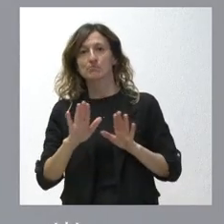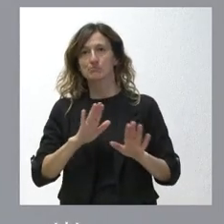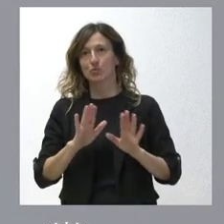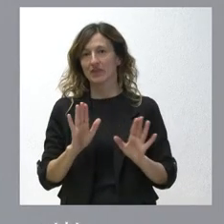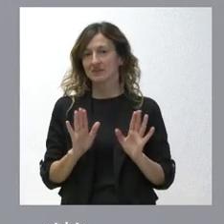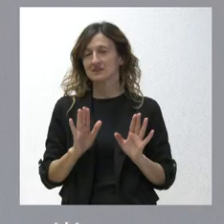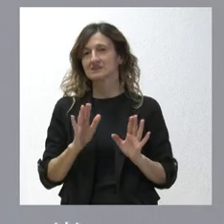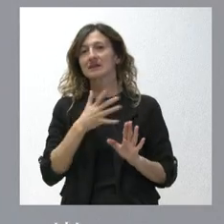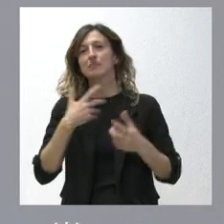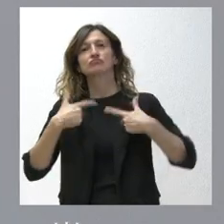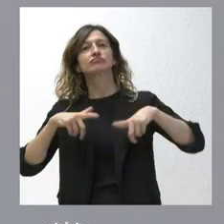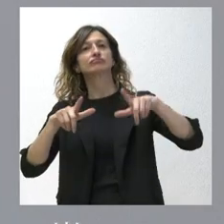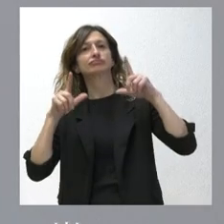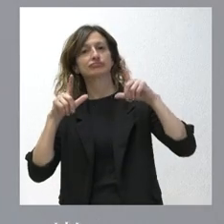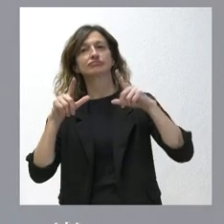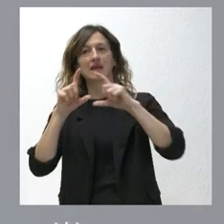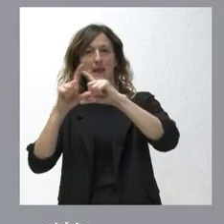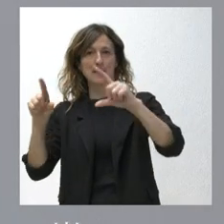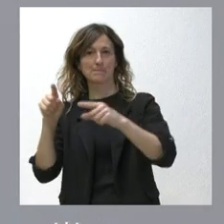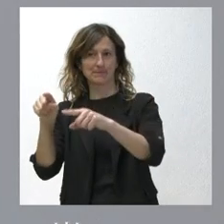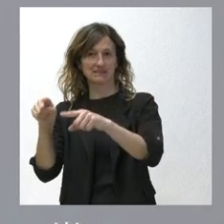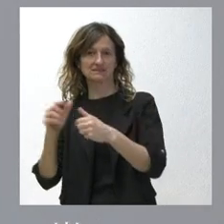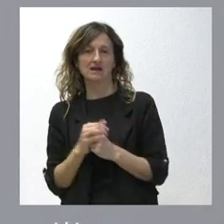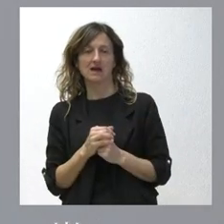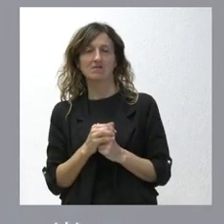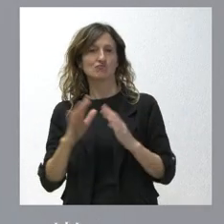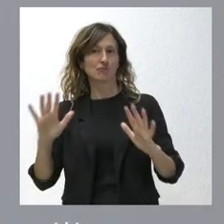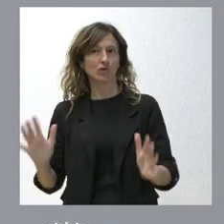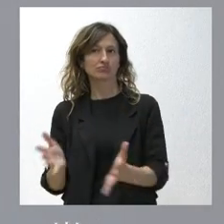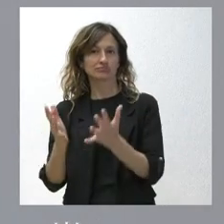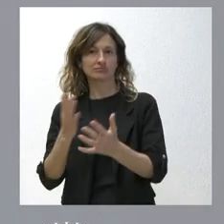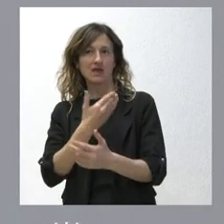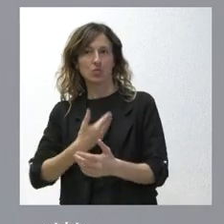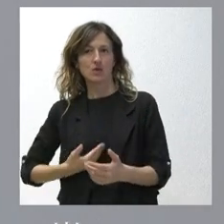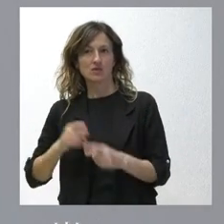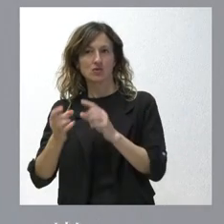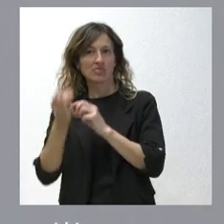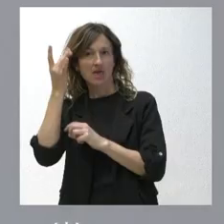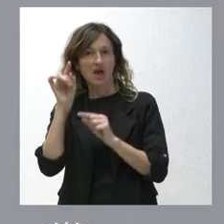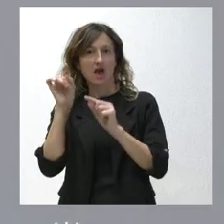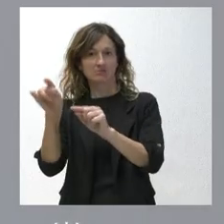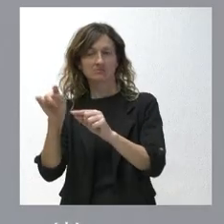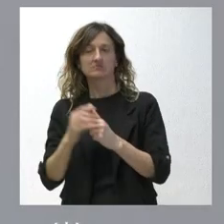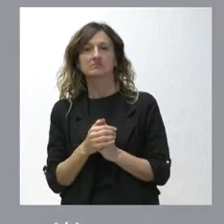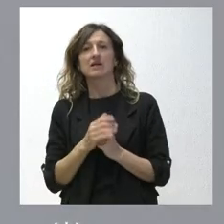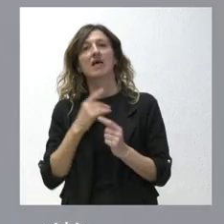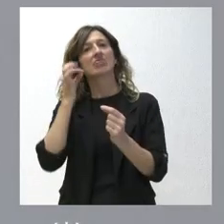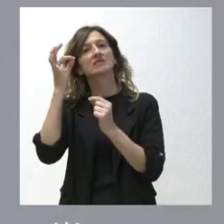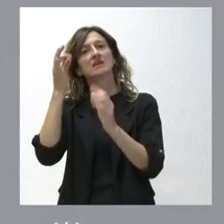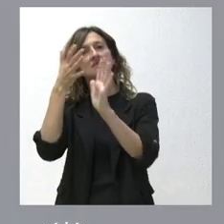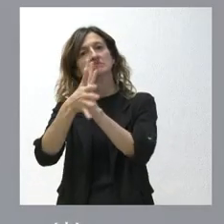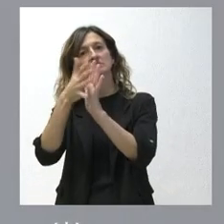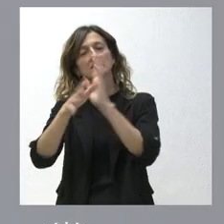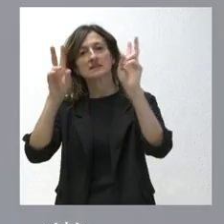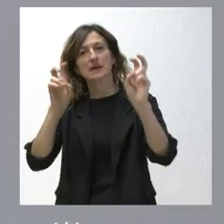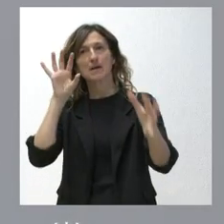queremos que el protagonismo corresponda a la empresa, a los promotores, a los propietarios de esa iniciativa y que puedan dar todos los detalles en torno